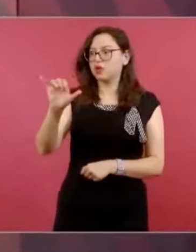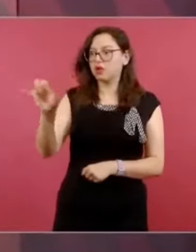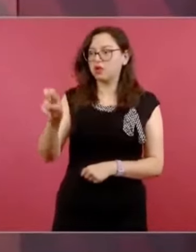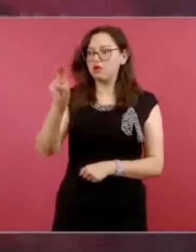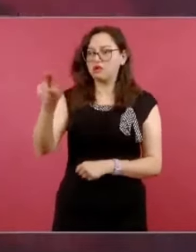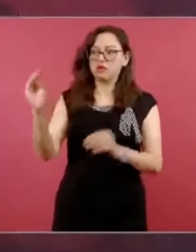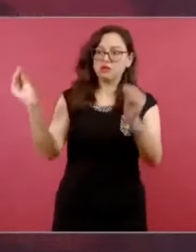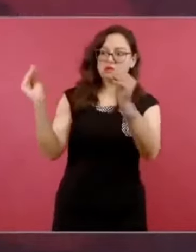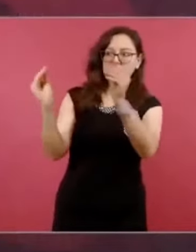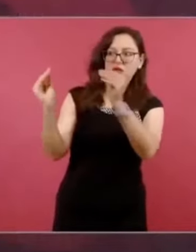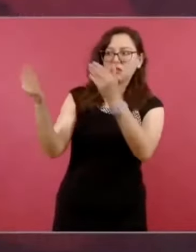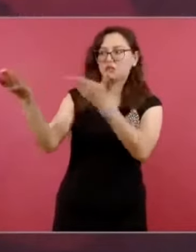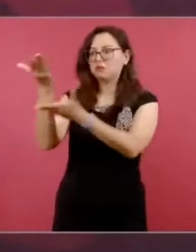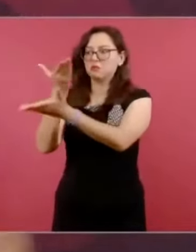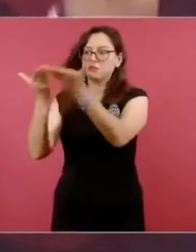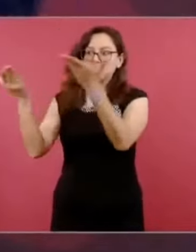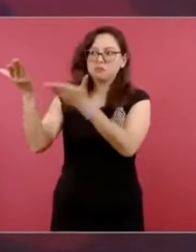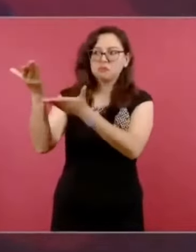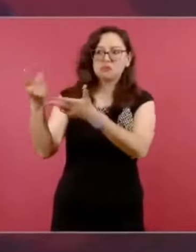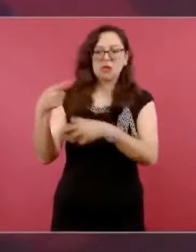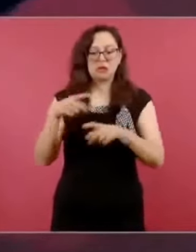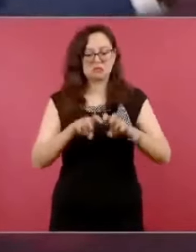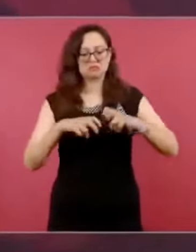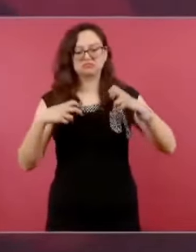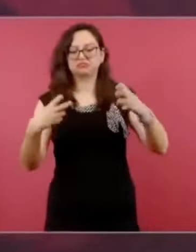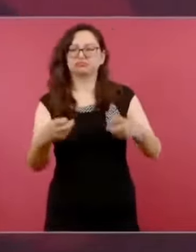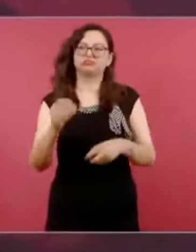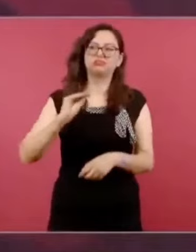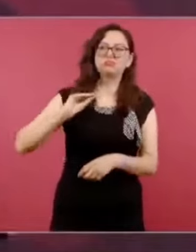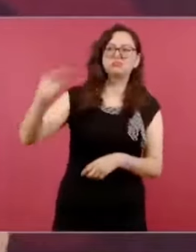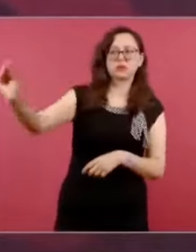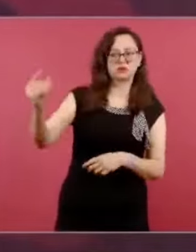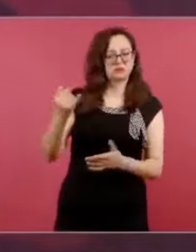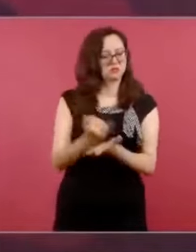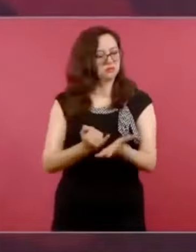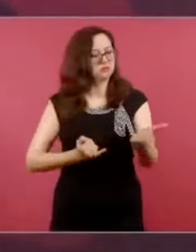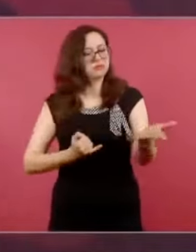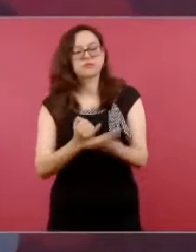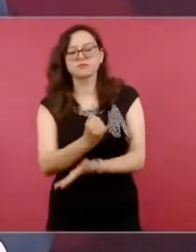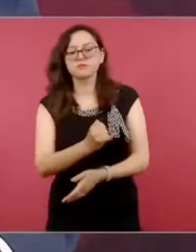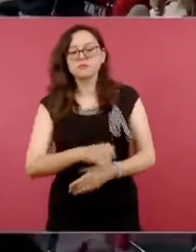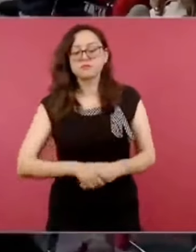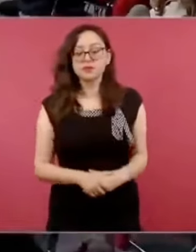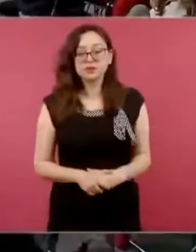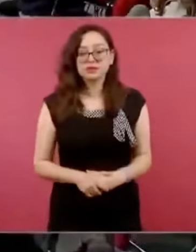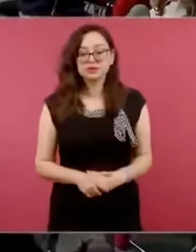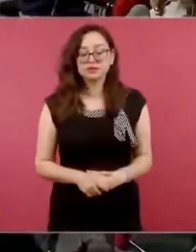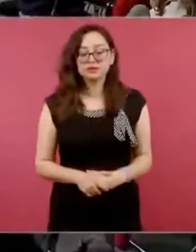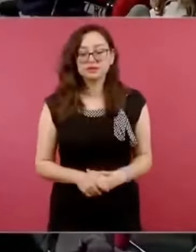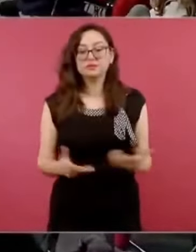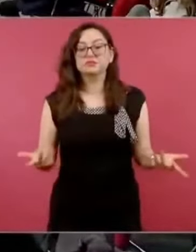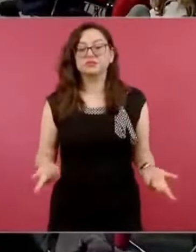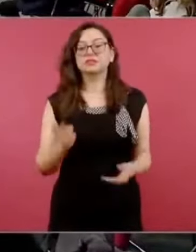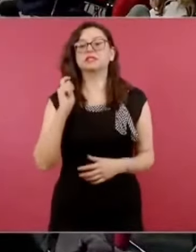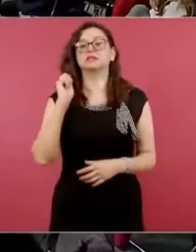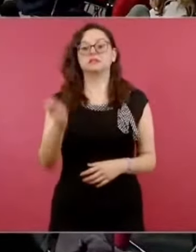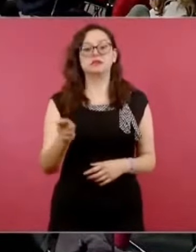y ya ellos ya resolvieron. Y esto significa impunidad